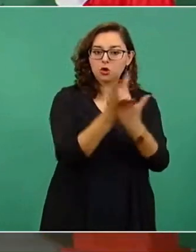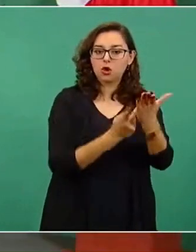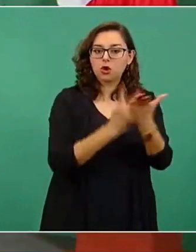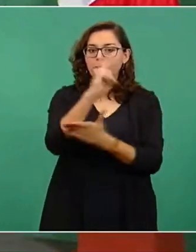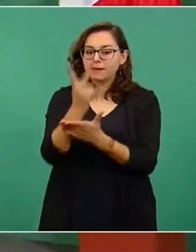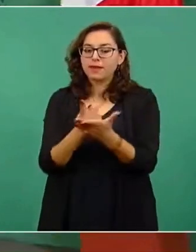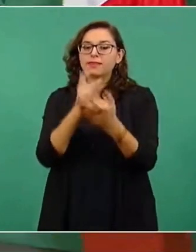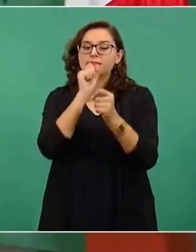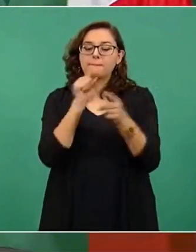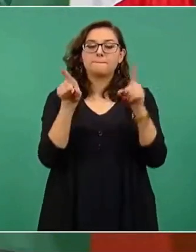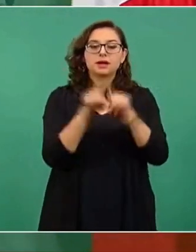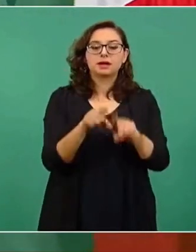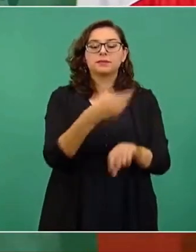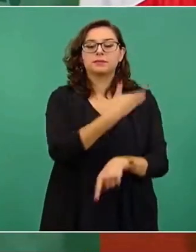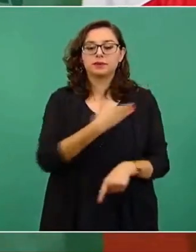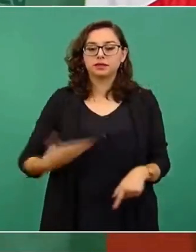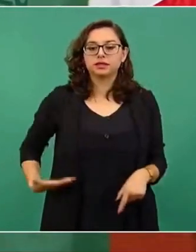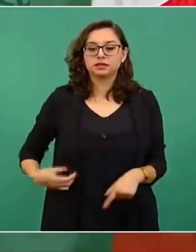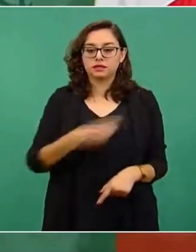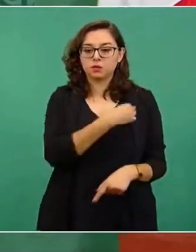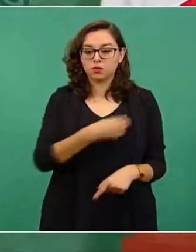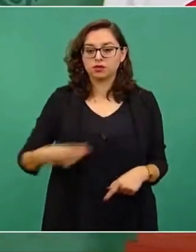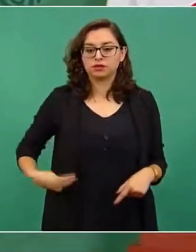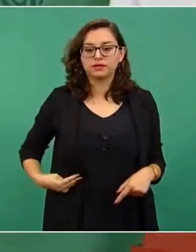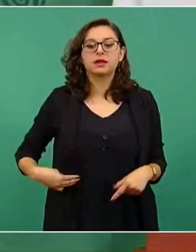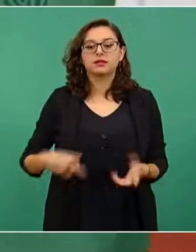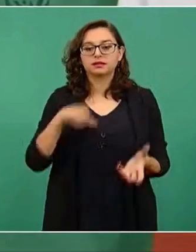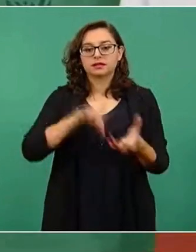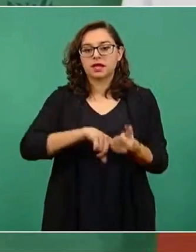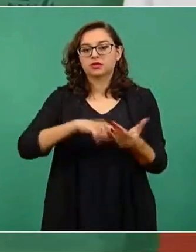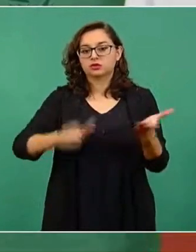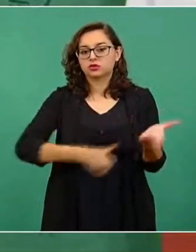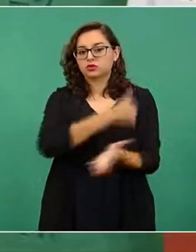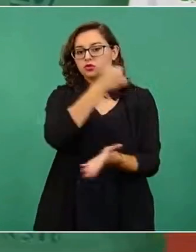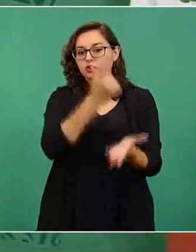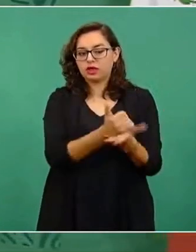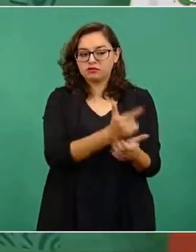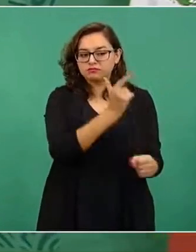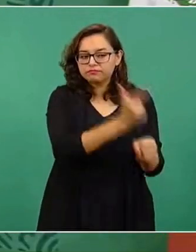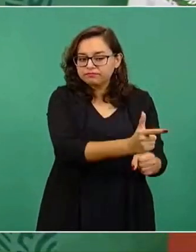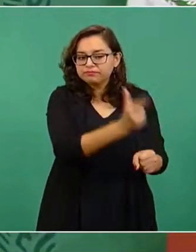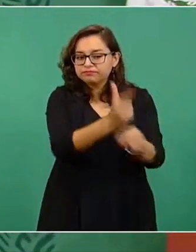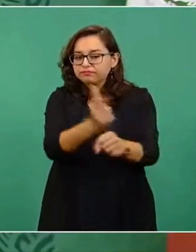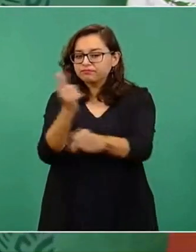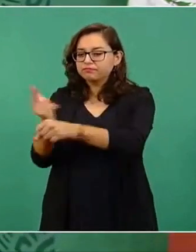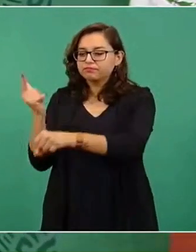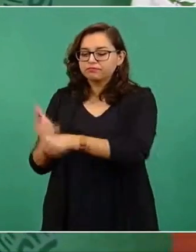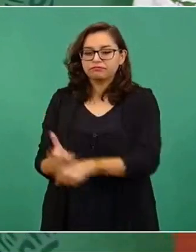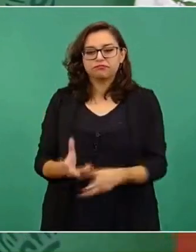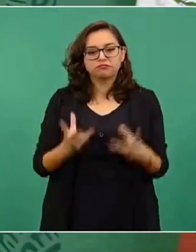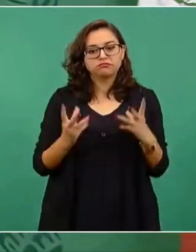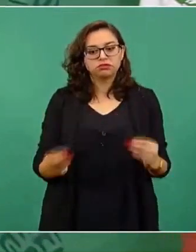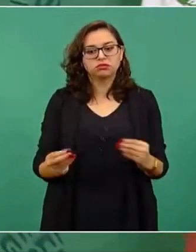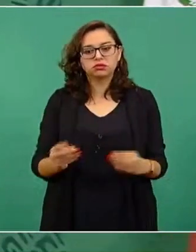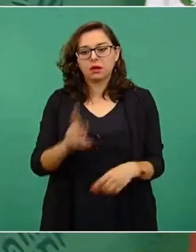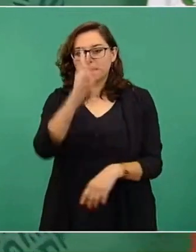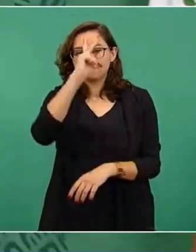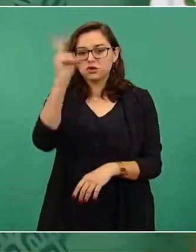municipales de las ciudades más grandes